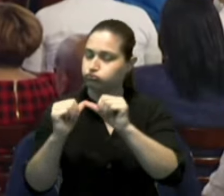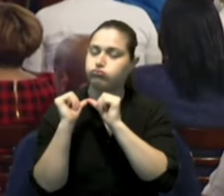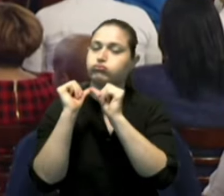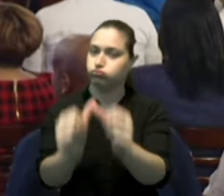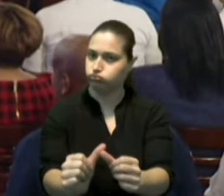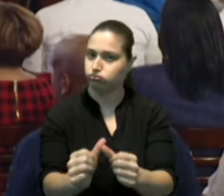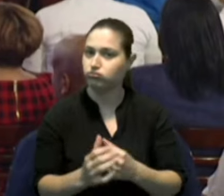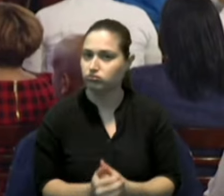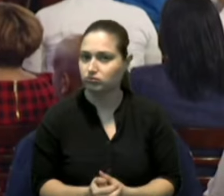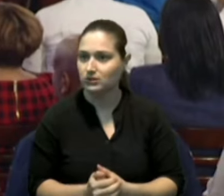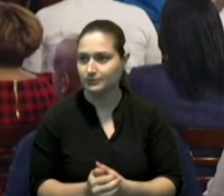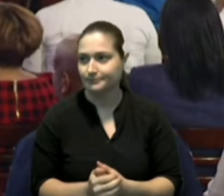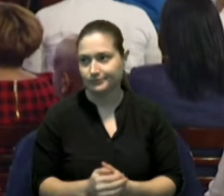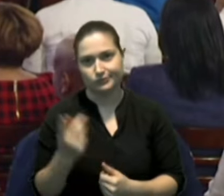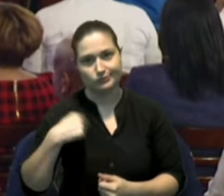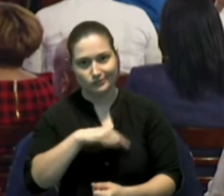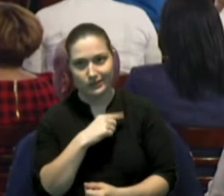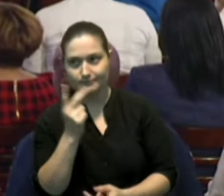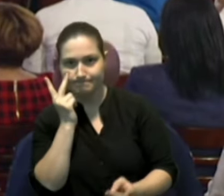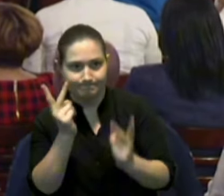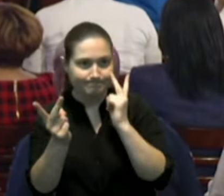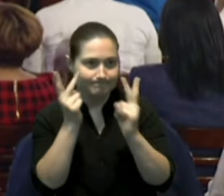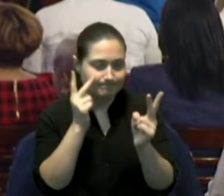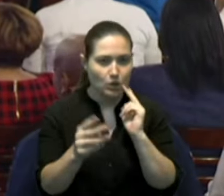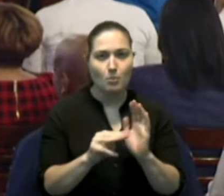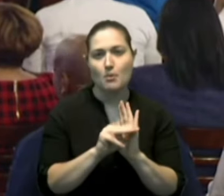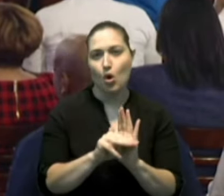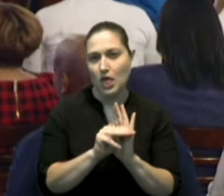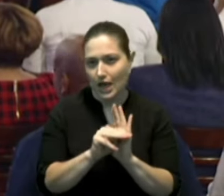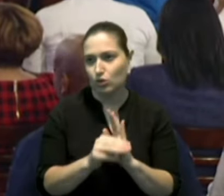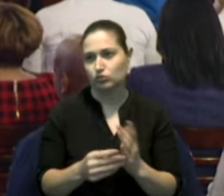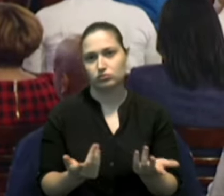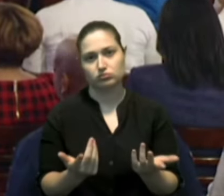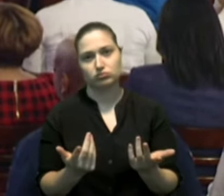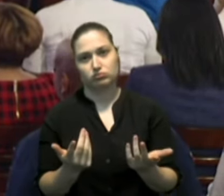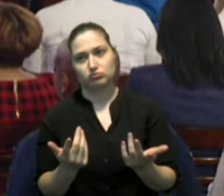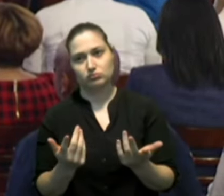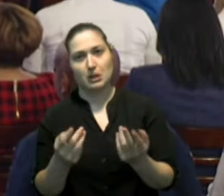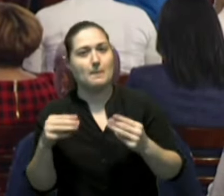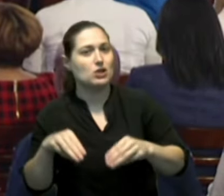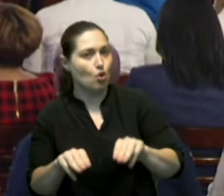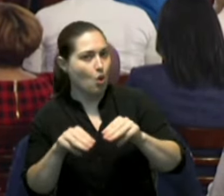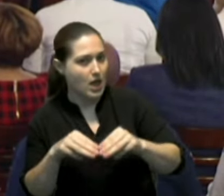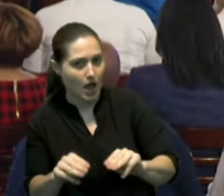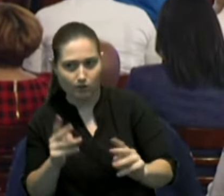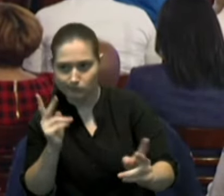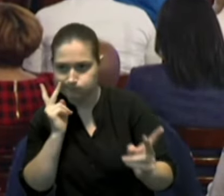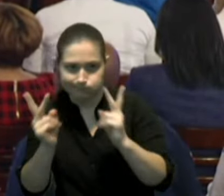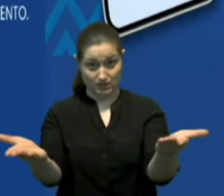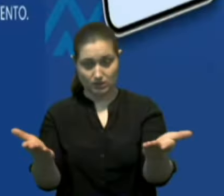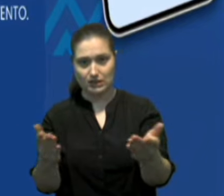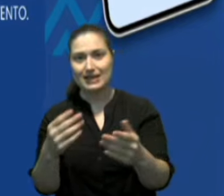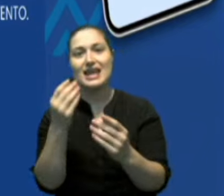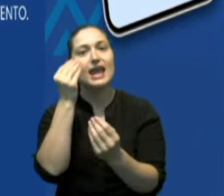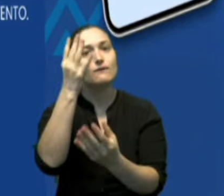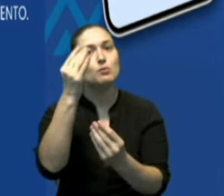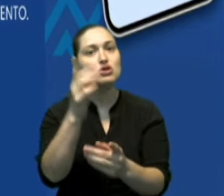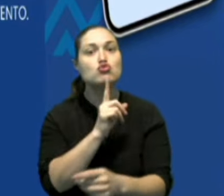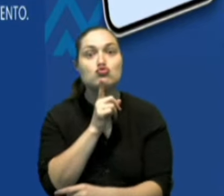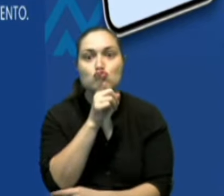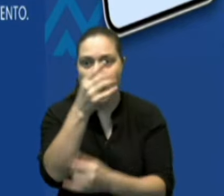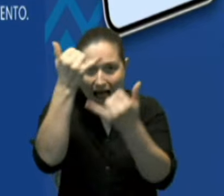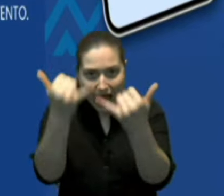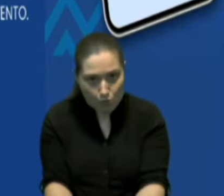lo que nos están indicando esos modelos que se corren previo a comenzar el mes. Durante la